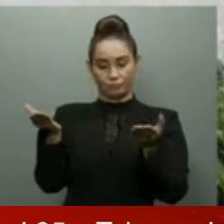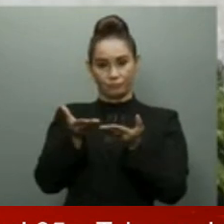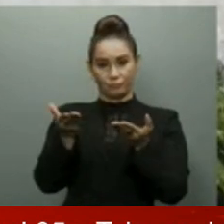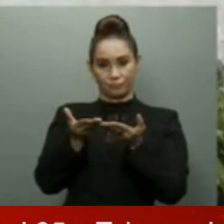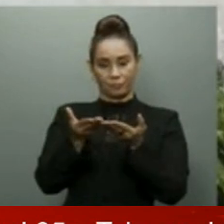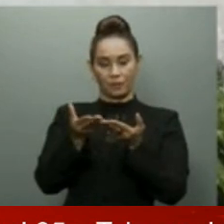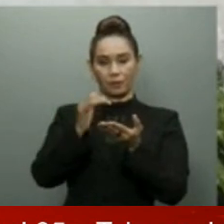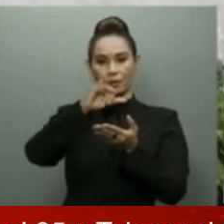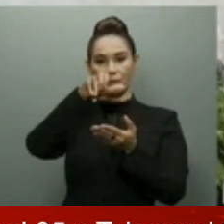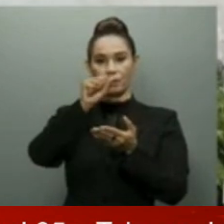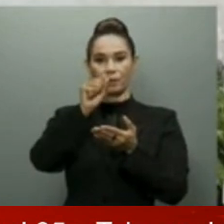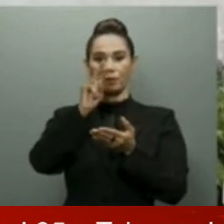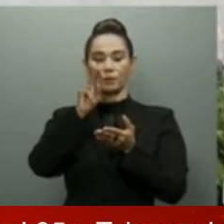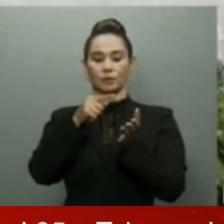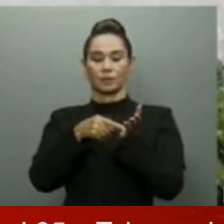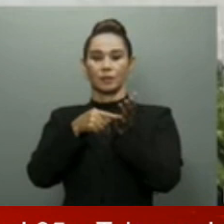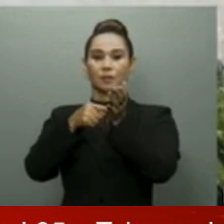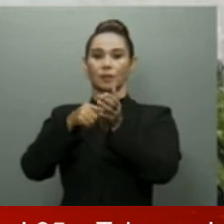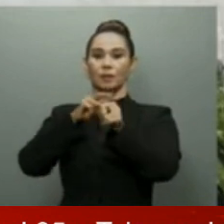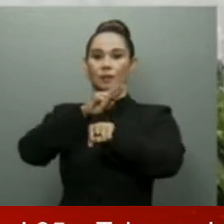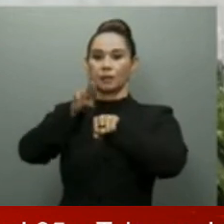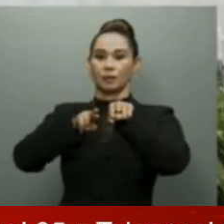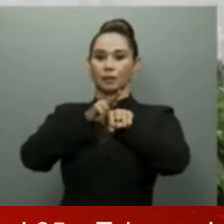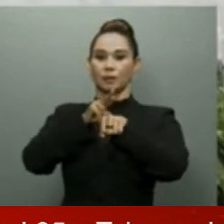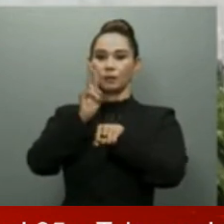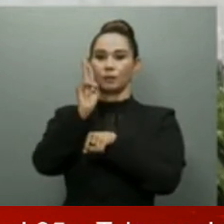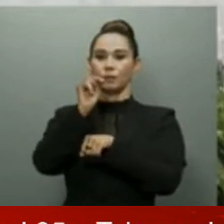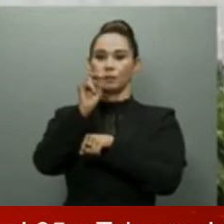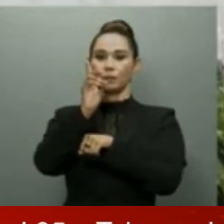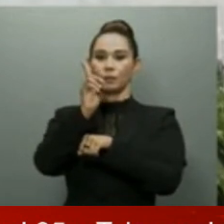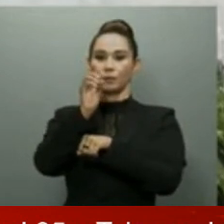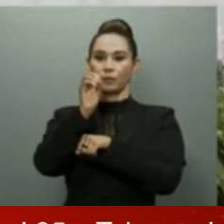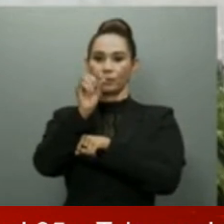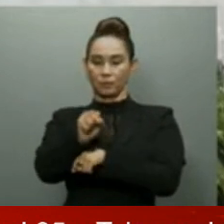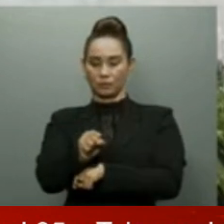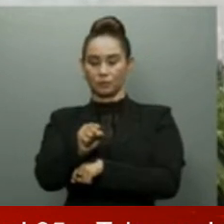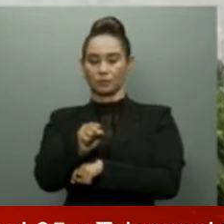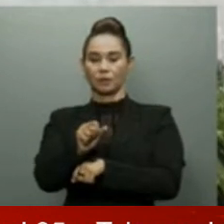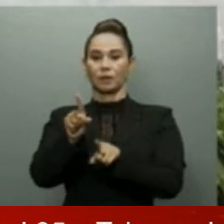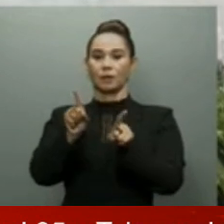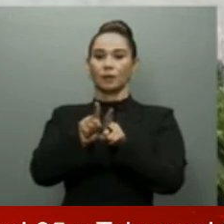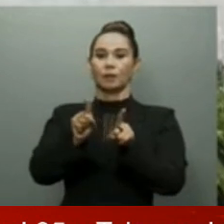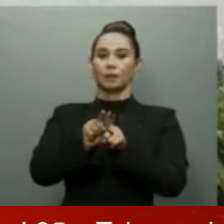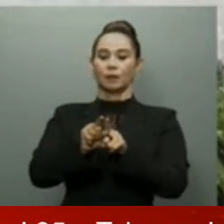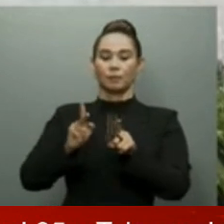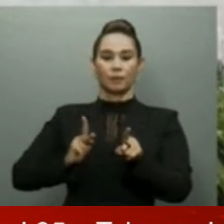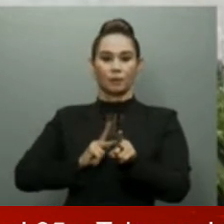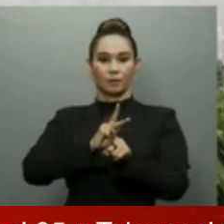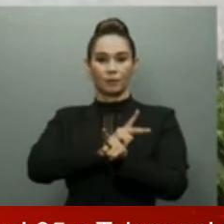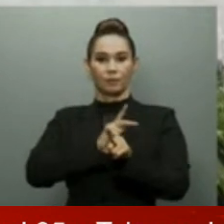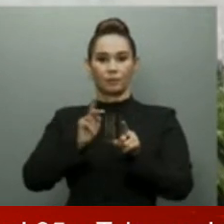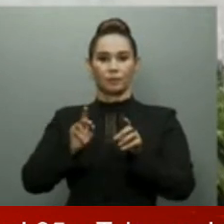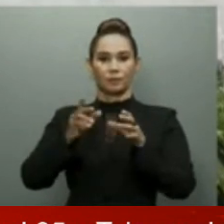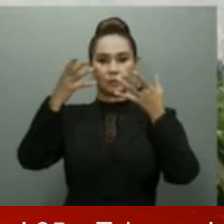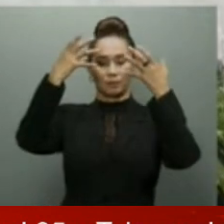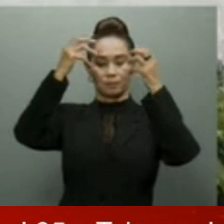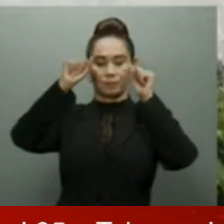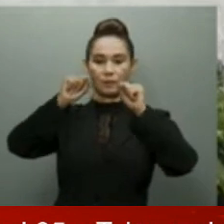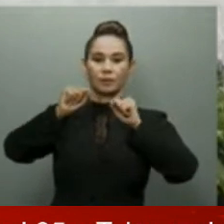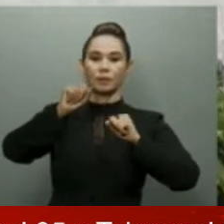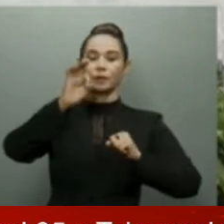Representante Regional de UNODOTS, licenciado Servio Turio Castaño, Vicepresidente Ejecutivo de FINJU,